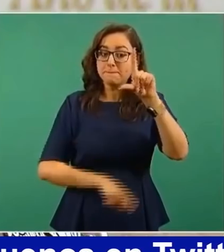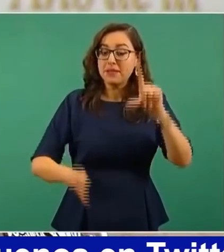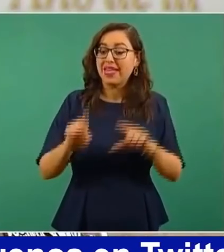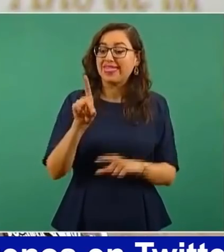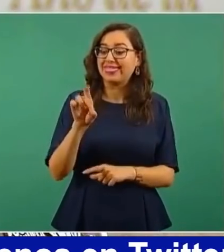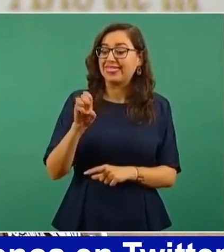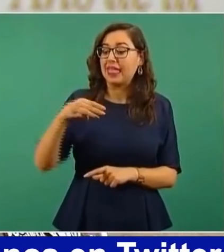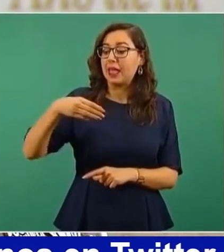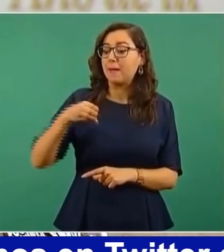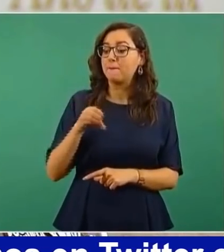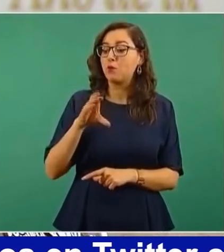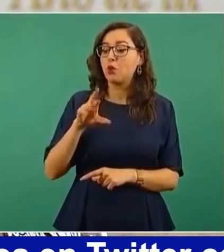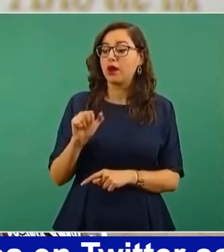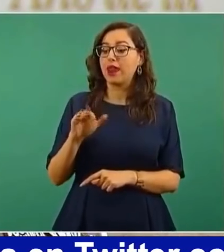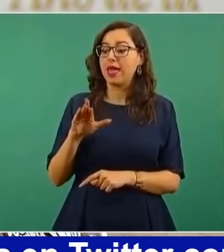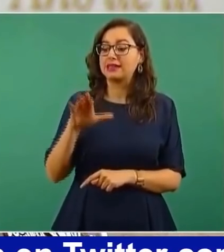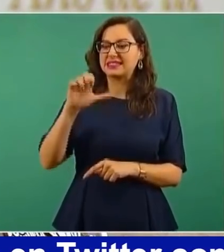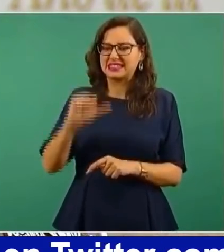nada